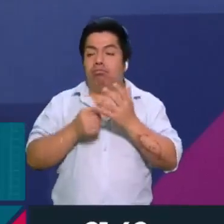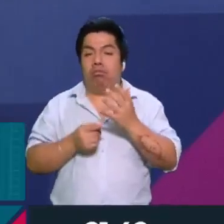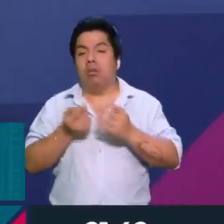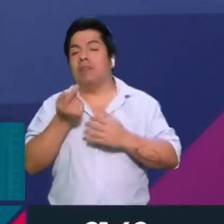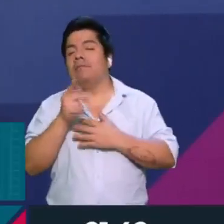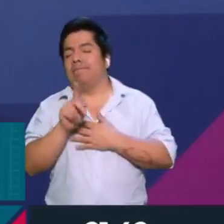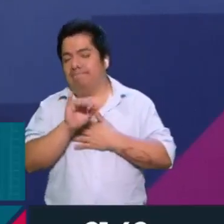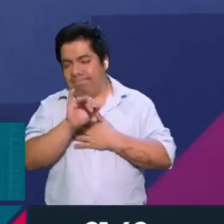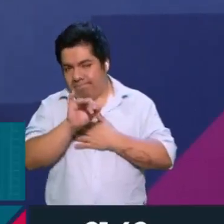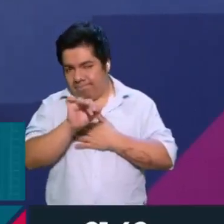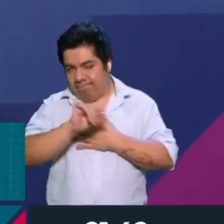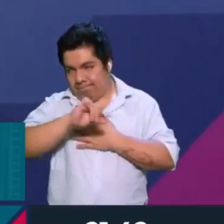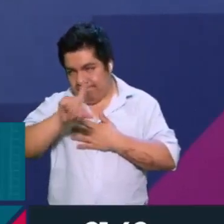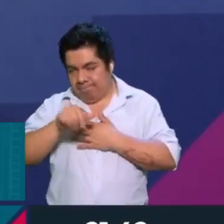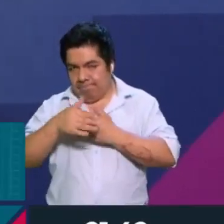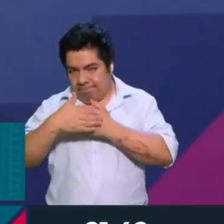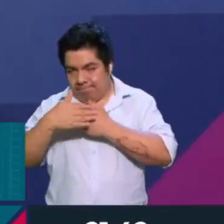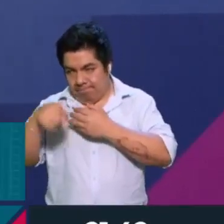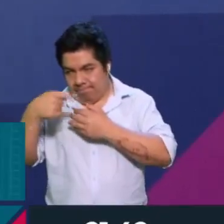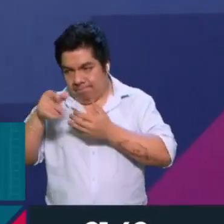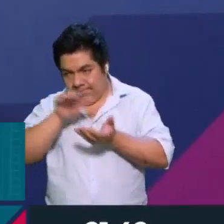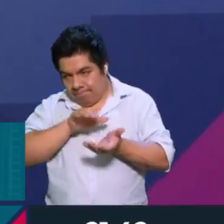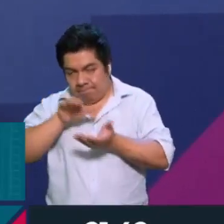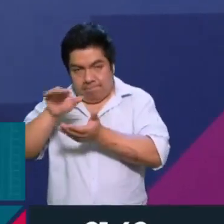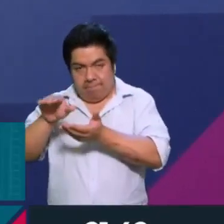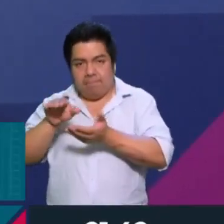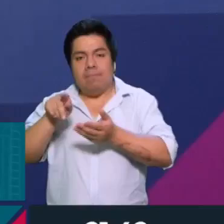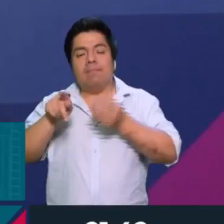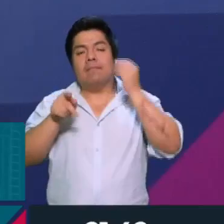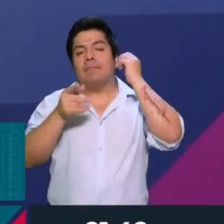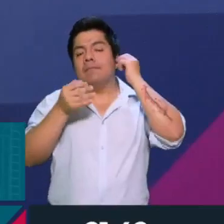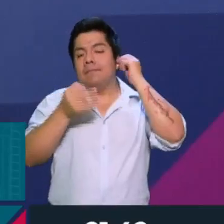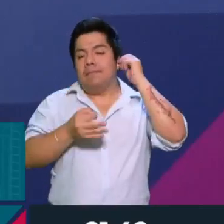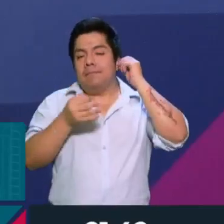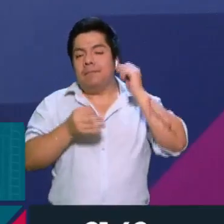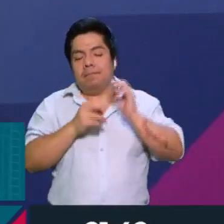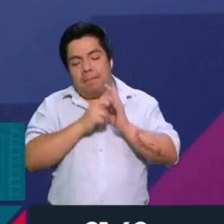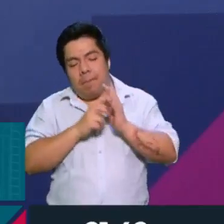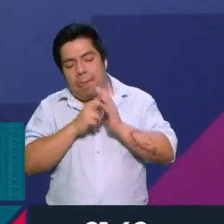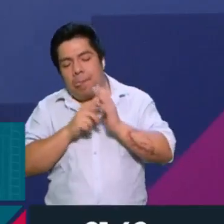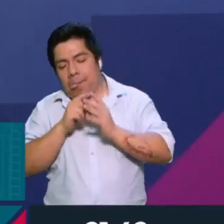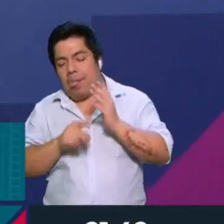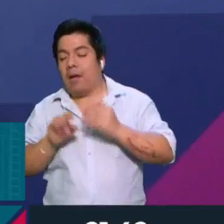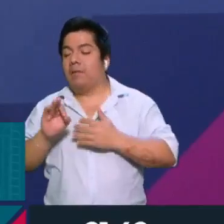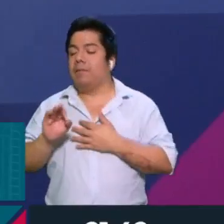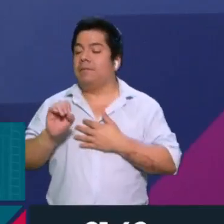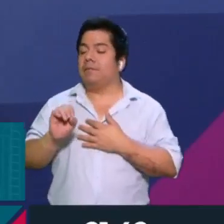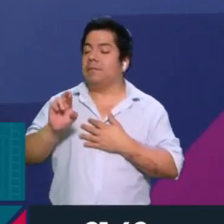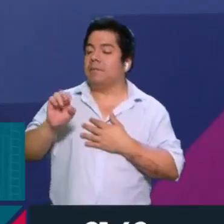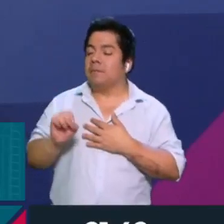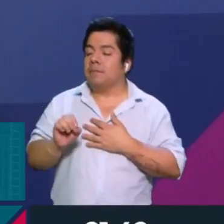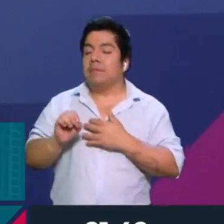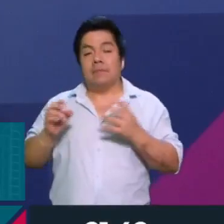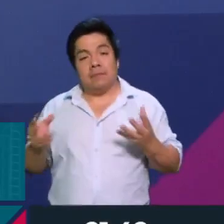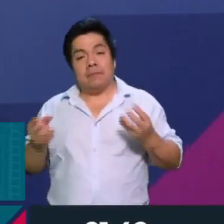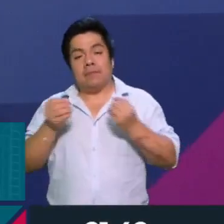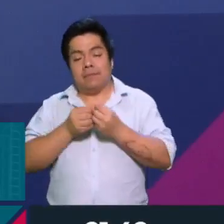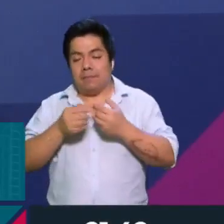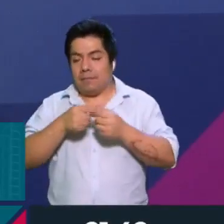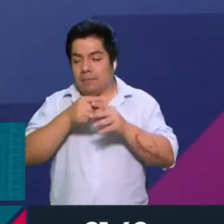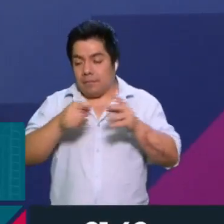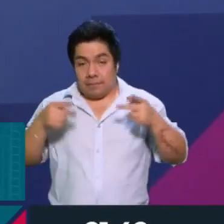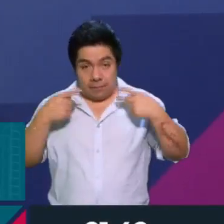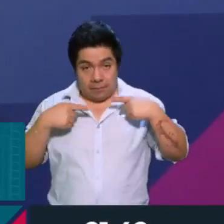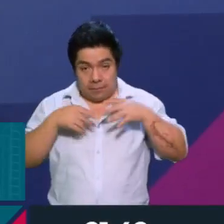a subir próximamente. Lo que estamos haciendo es que vamos a hacer una serie de foros para poder incluir las voces de todos.